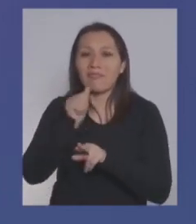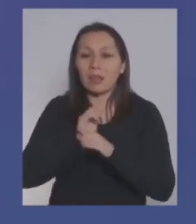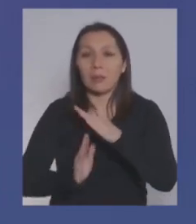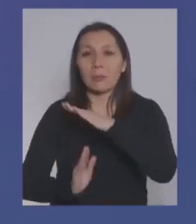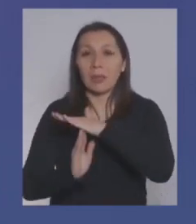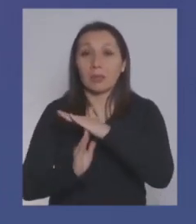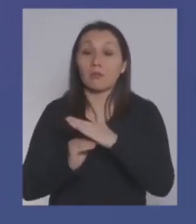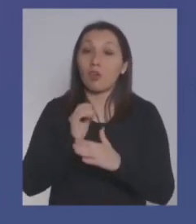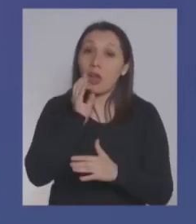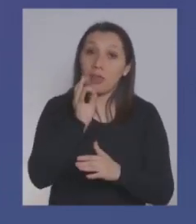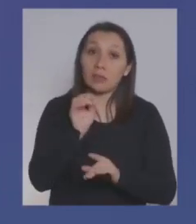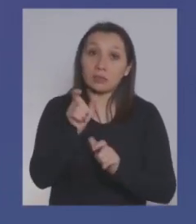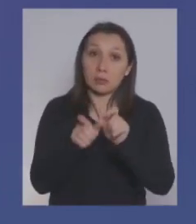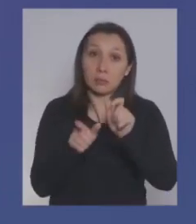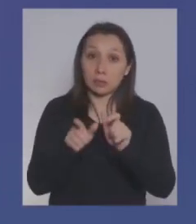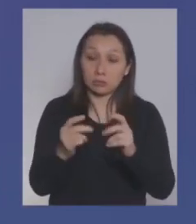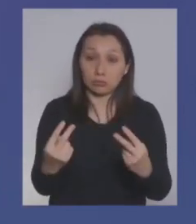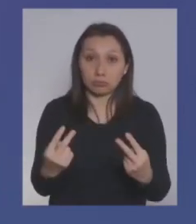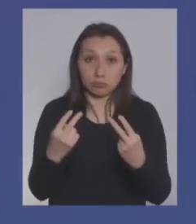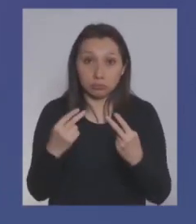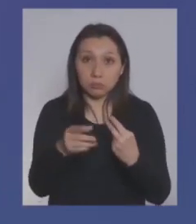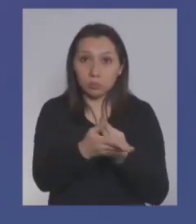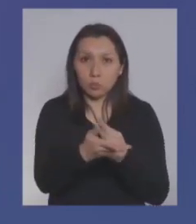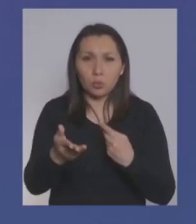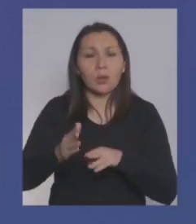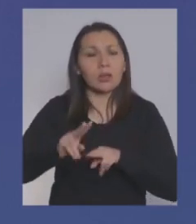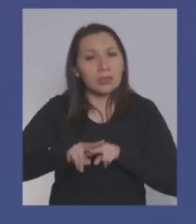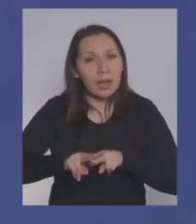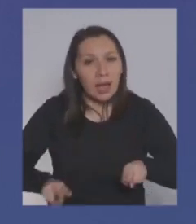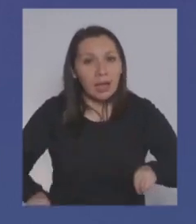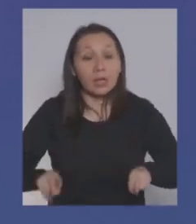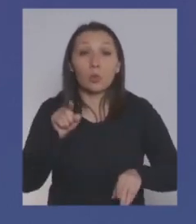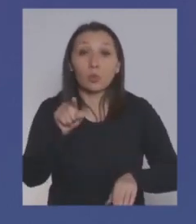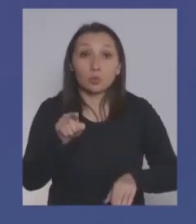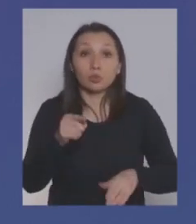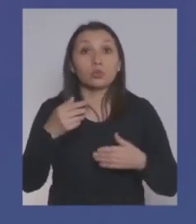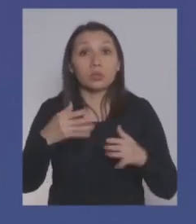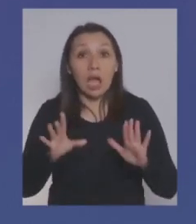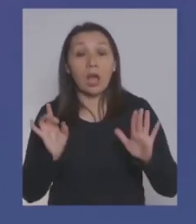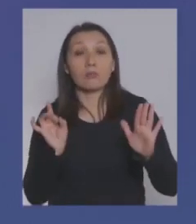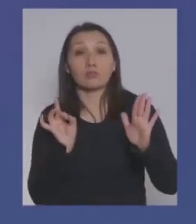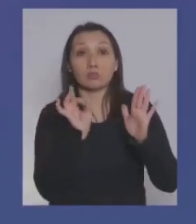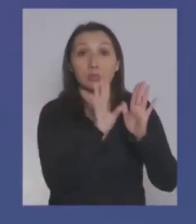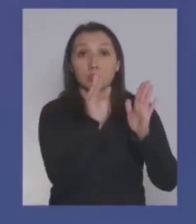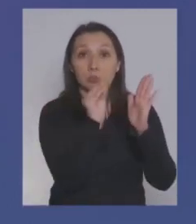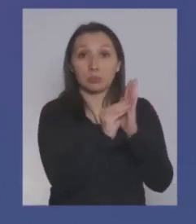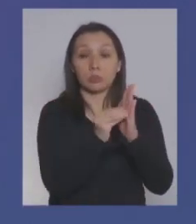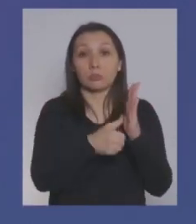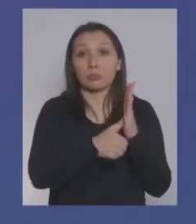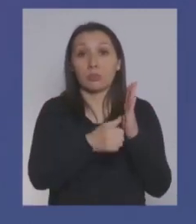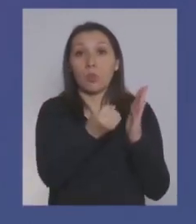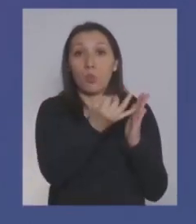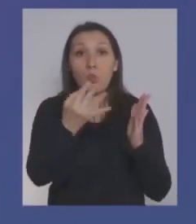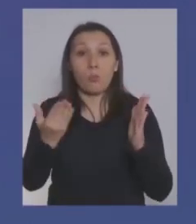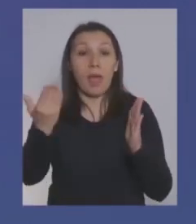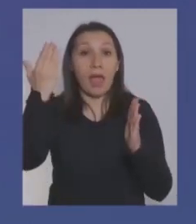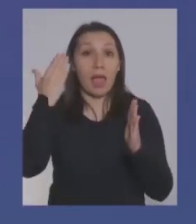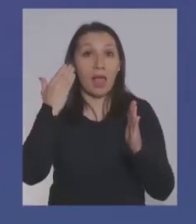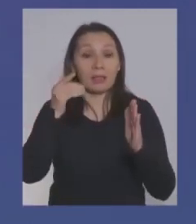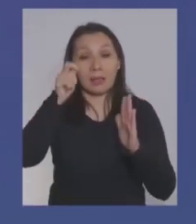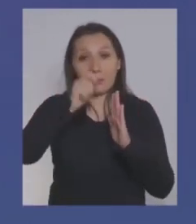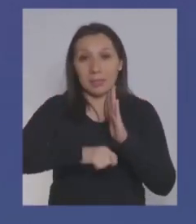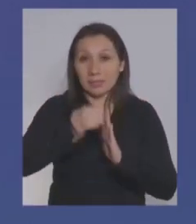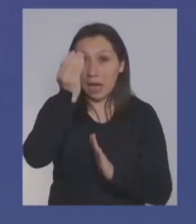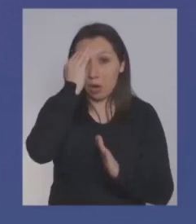Yo quiero decirle a quienes nos escuchan, que tengan la tranquilidad, que si ustedes ingresaron su ruto en el pasado, dentro del plazo, dentro del mes de